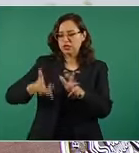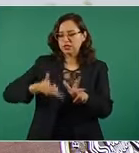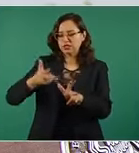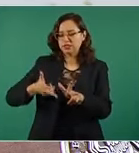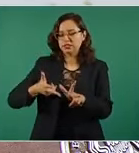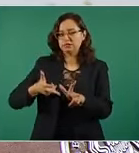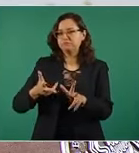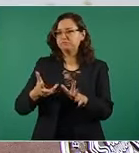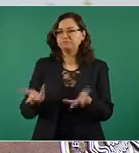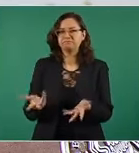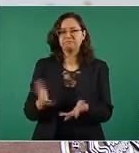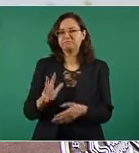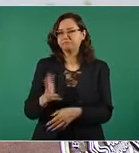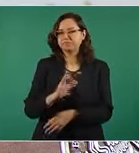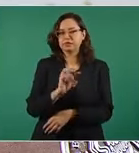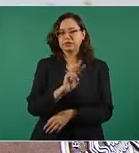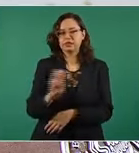alrededor de 300 mil empleos.